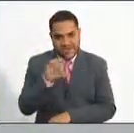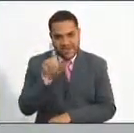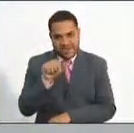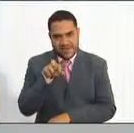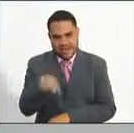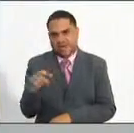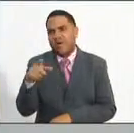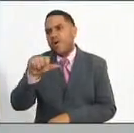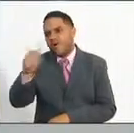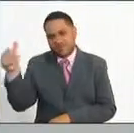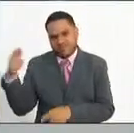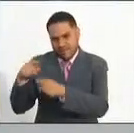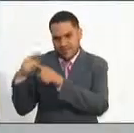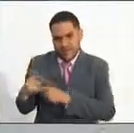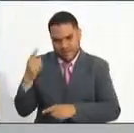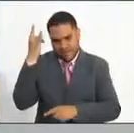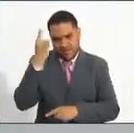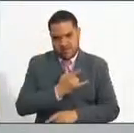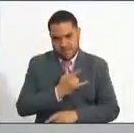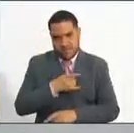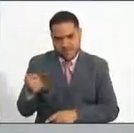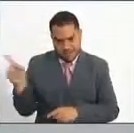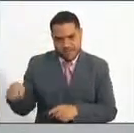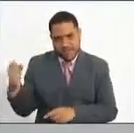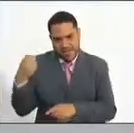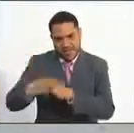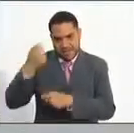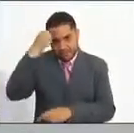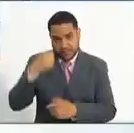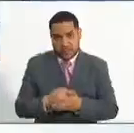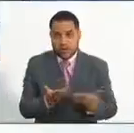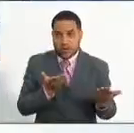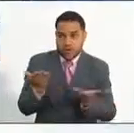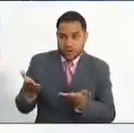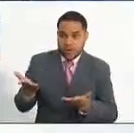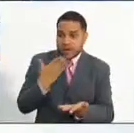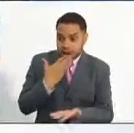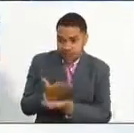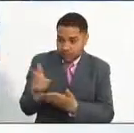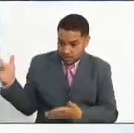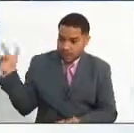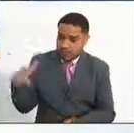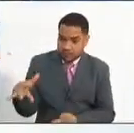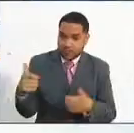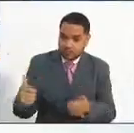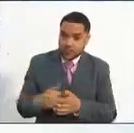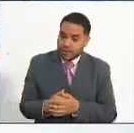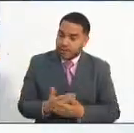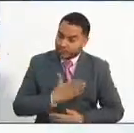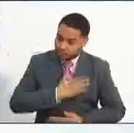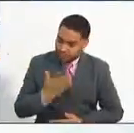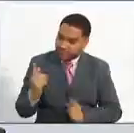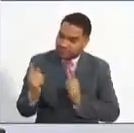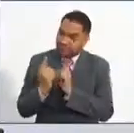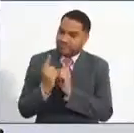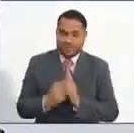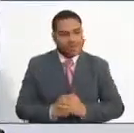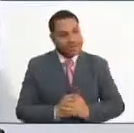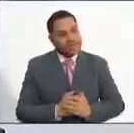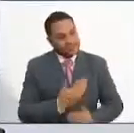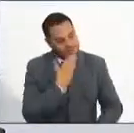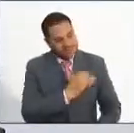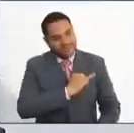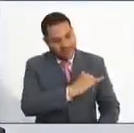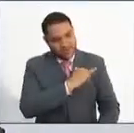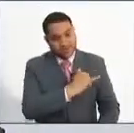universidades, entre otros cargos importantes. Doctor Rodríguez, gracias por aceptar esta invitación de su casa de la ESAP. Me da un inmenso gusto volver a verlo. Igualmente,